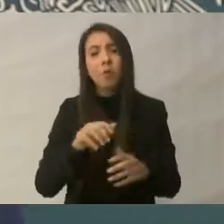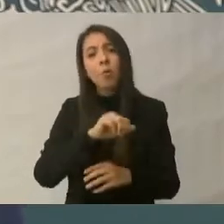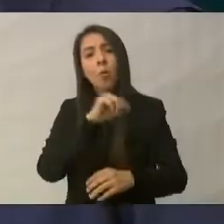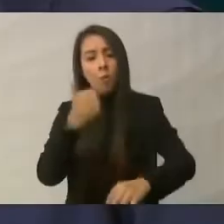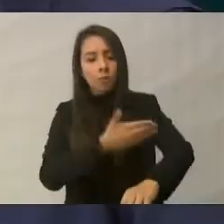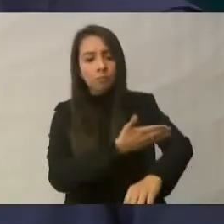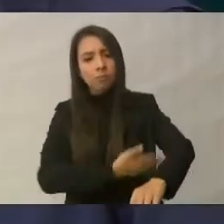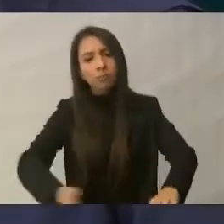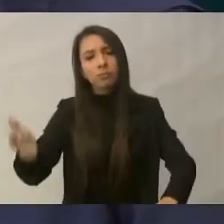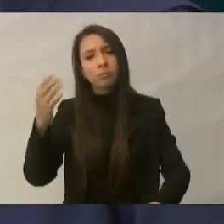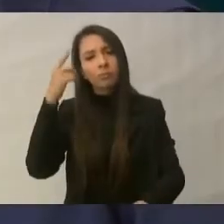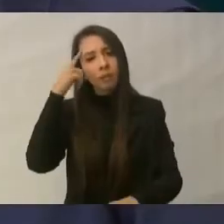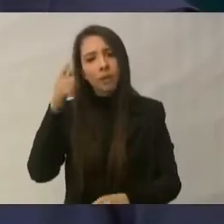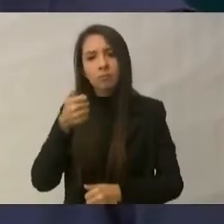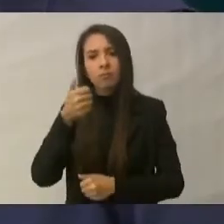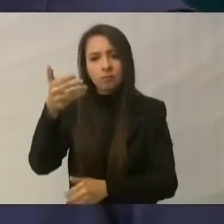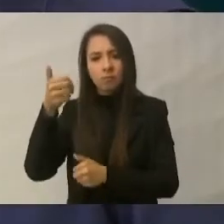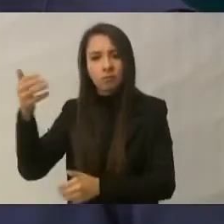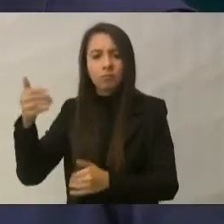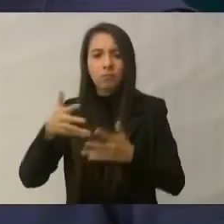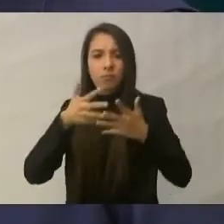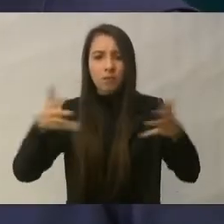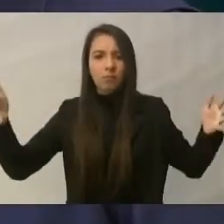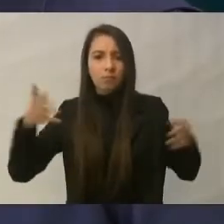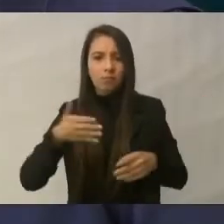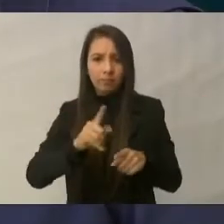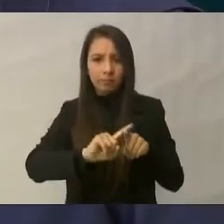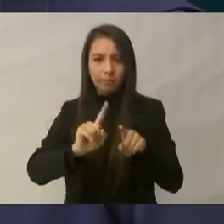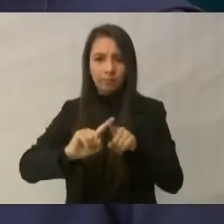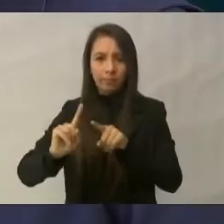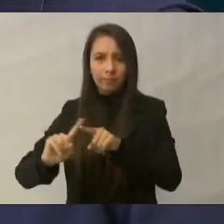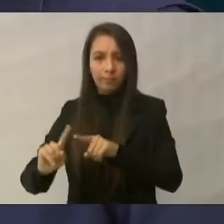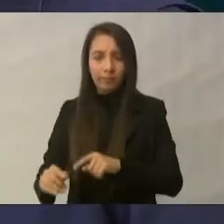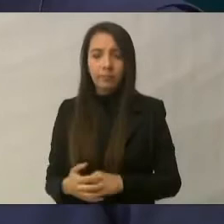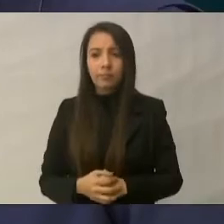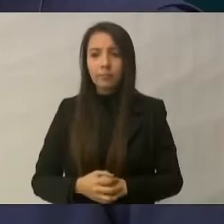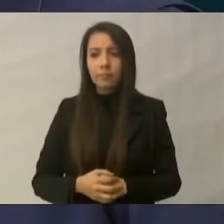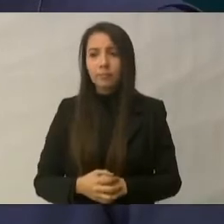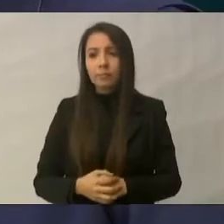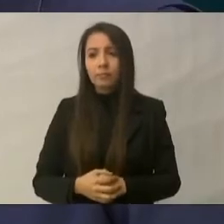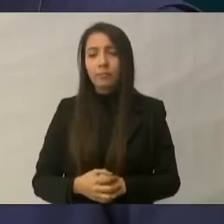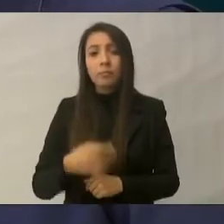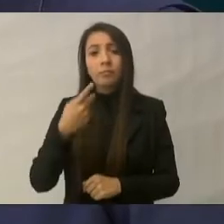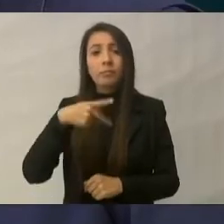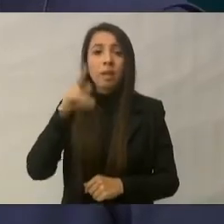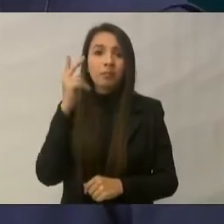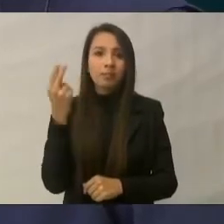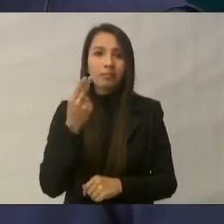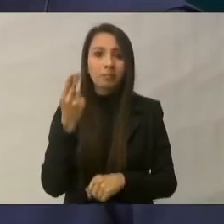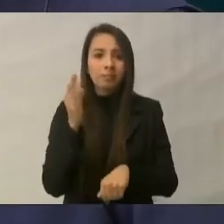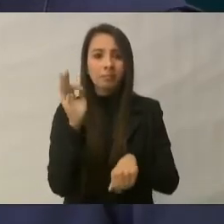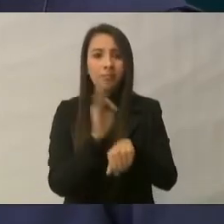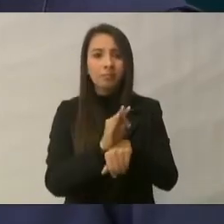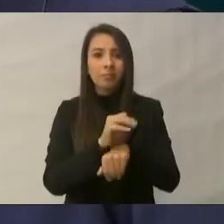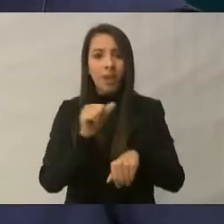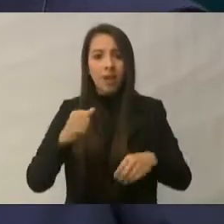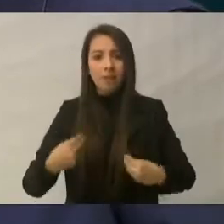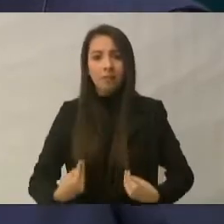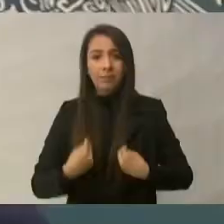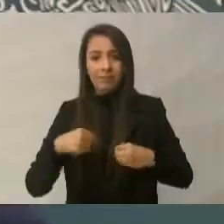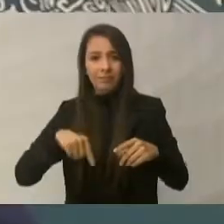para beneficio de la humanidad y de los que habitamos en nuestro país, ahí